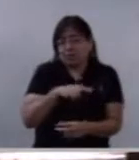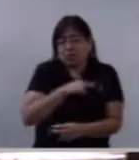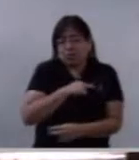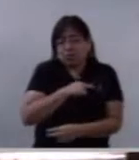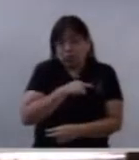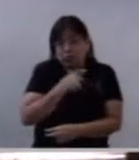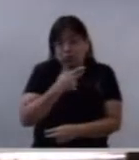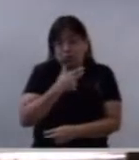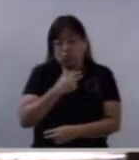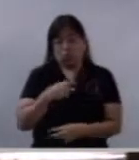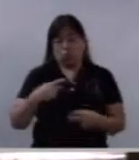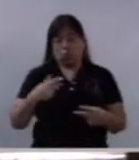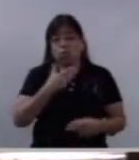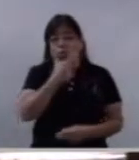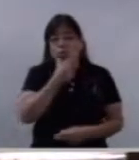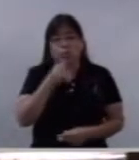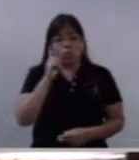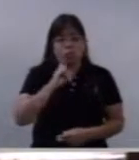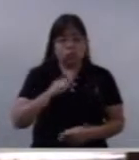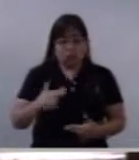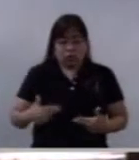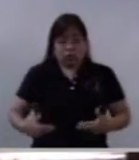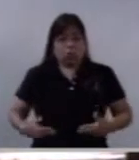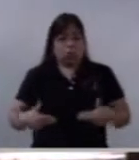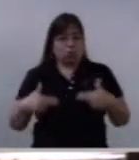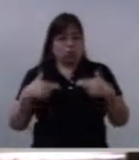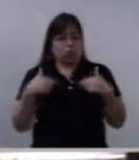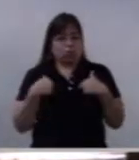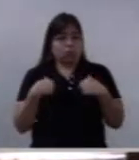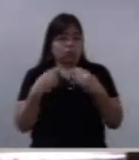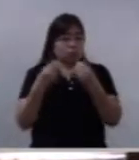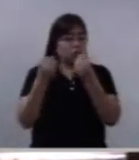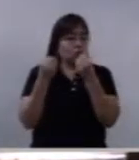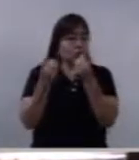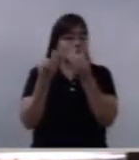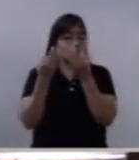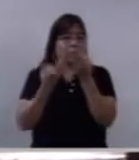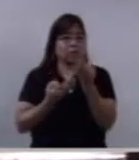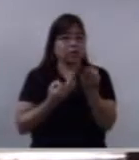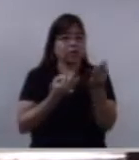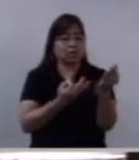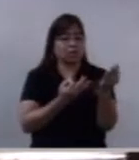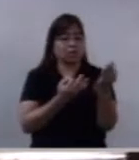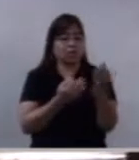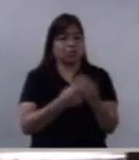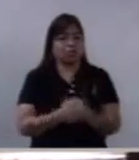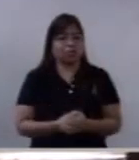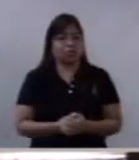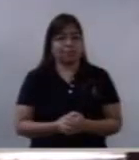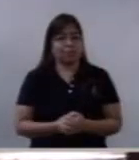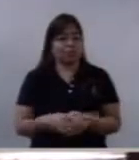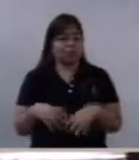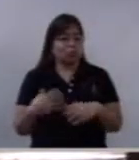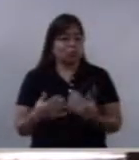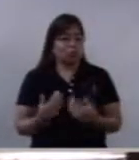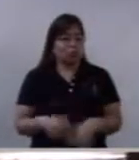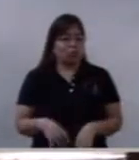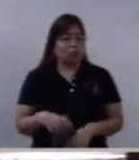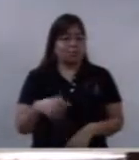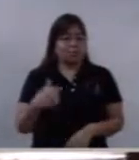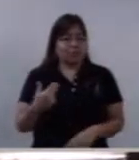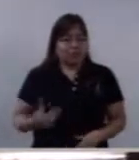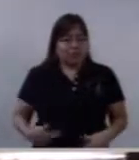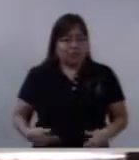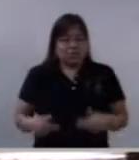humana, con todas sus pequeñeces, con todas